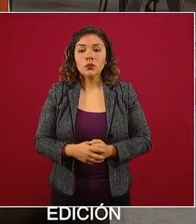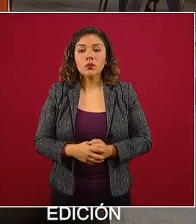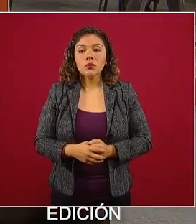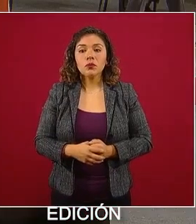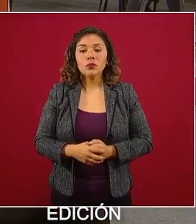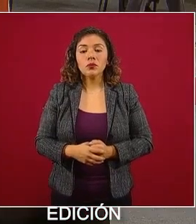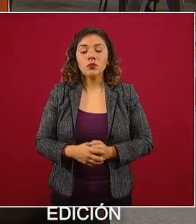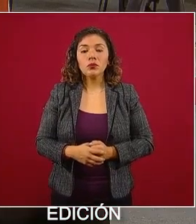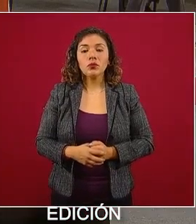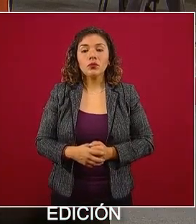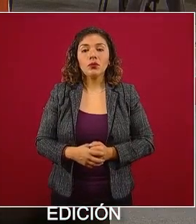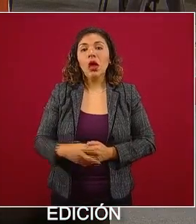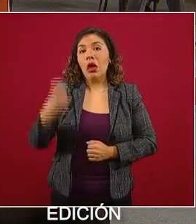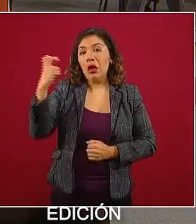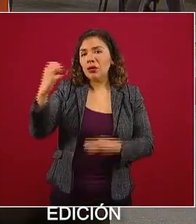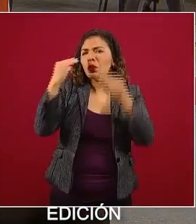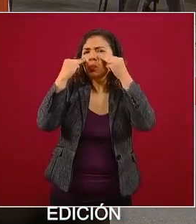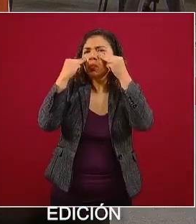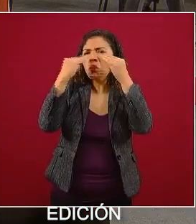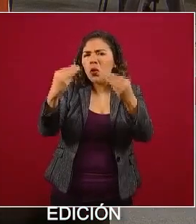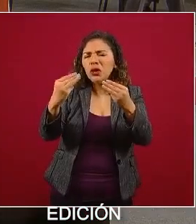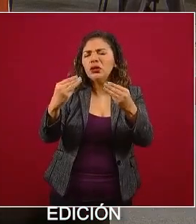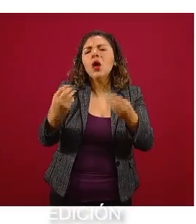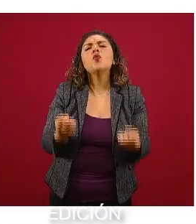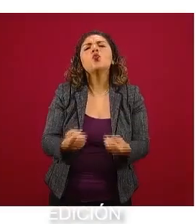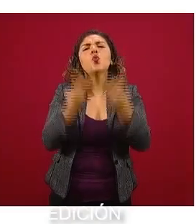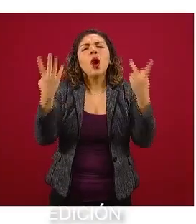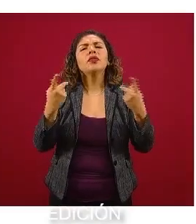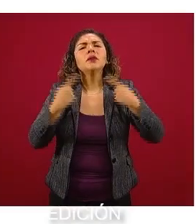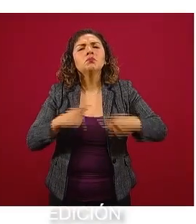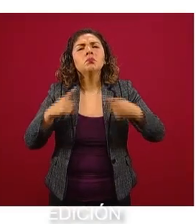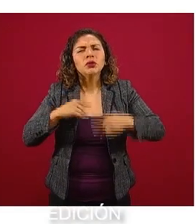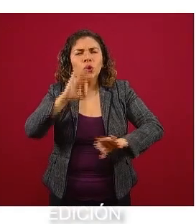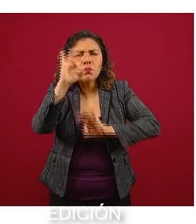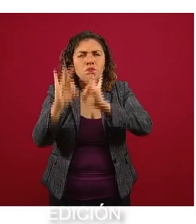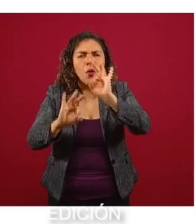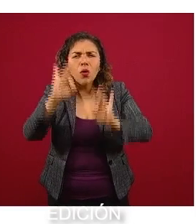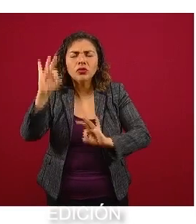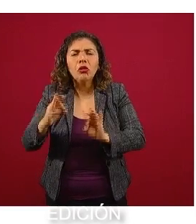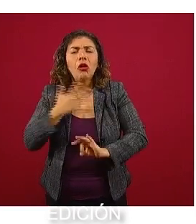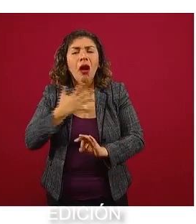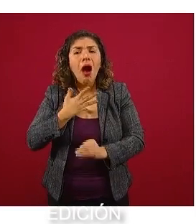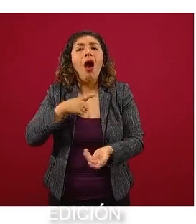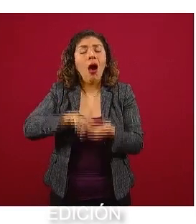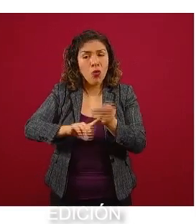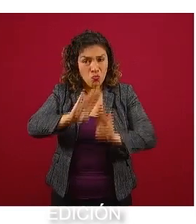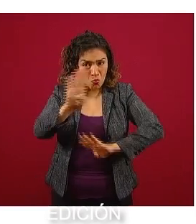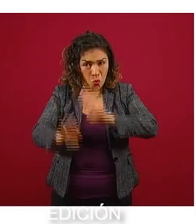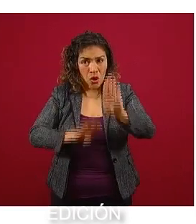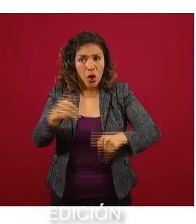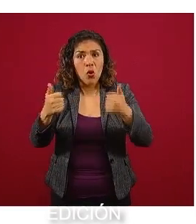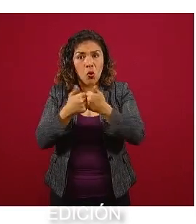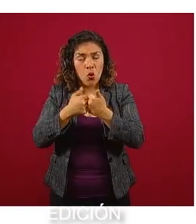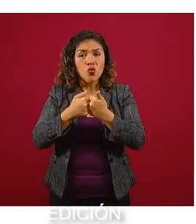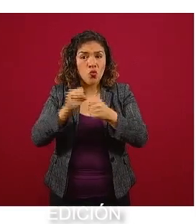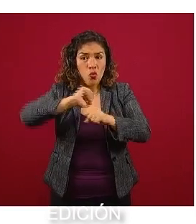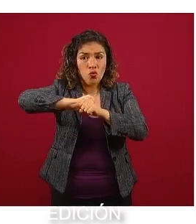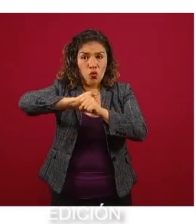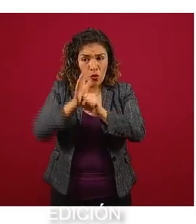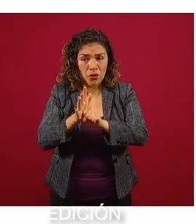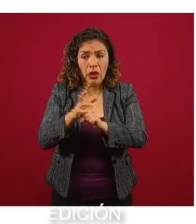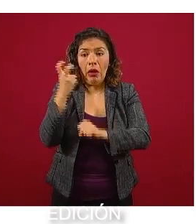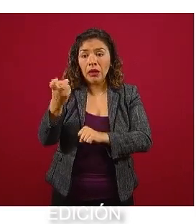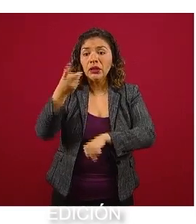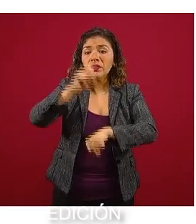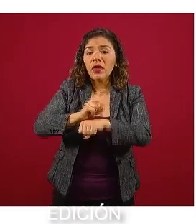la proporción, el porcentaje de personas que han fallecido por COVID, aquí hicimos el corte hasta el 23 de